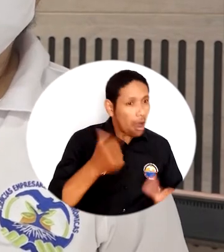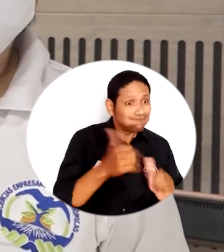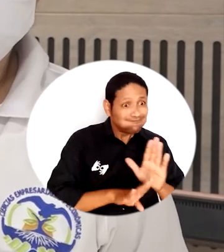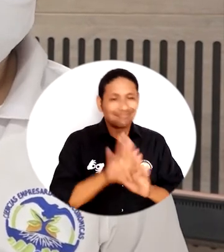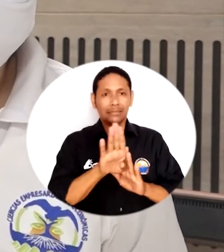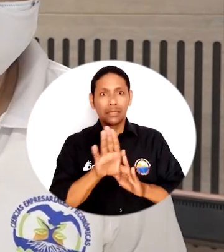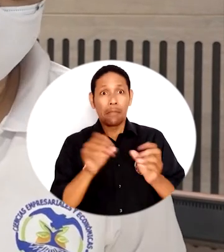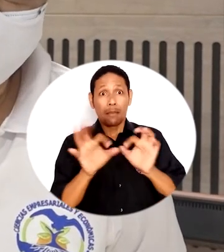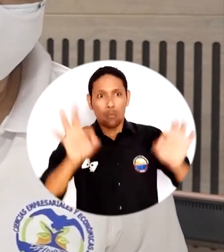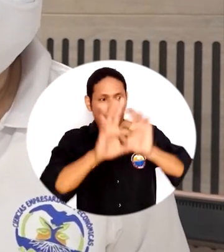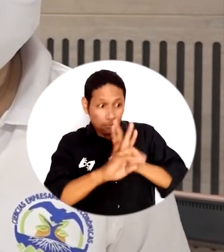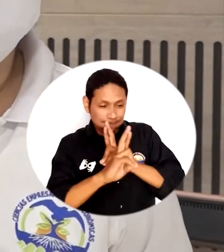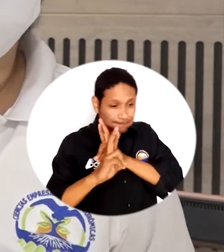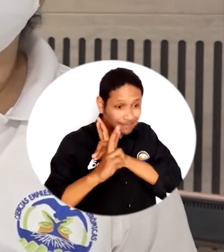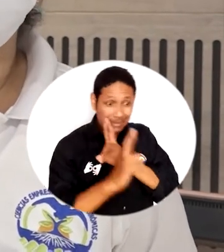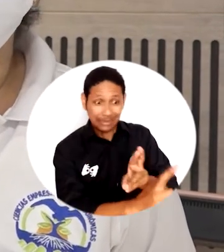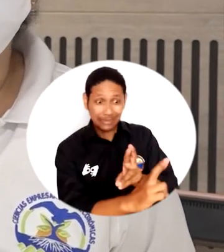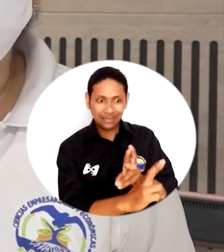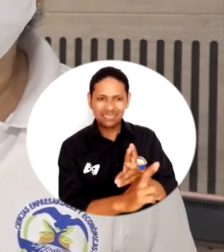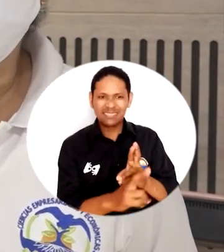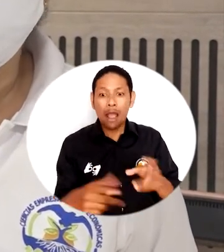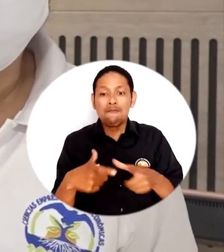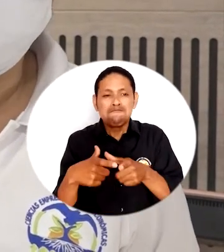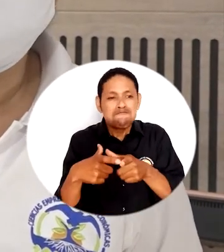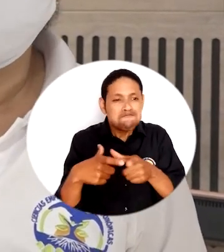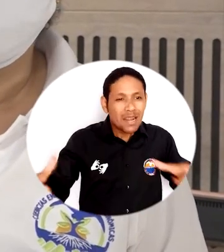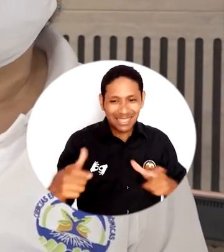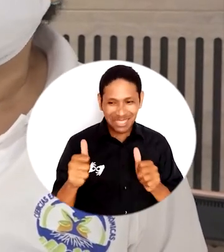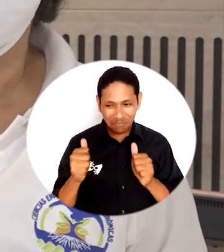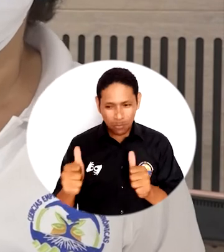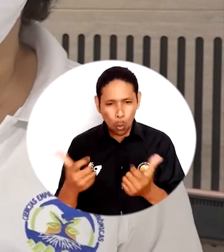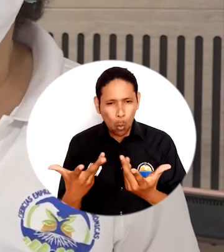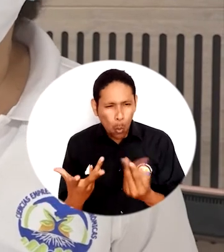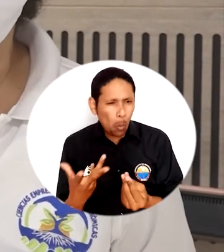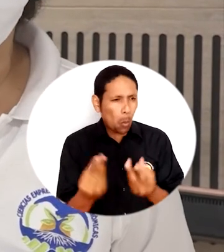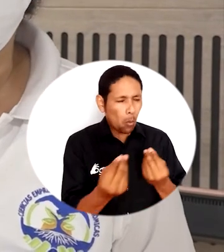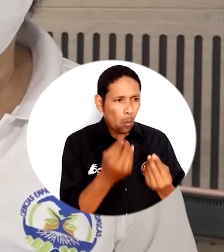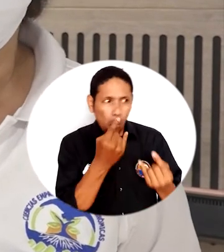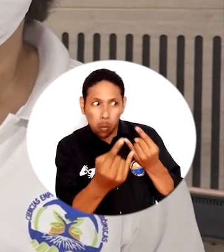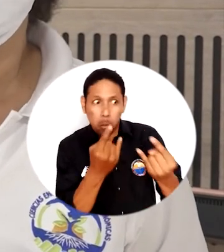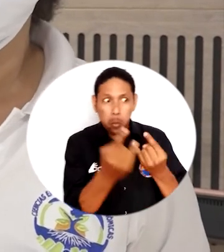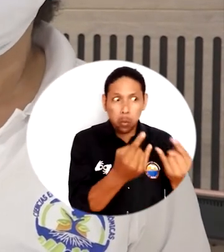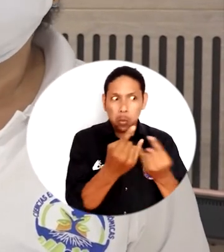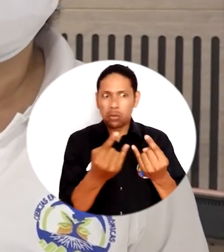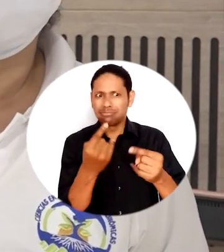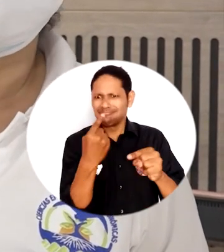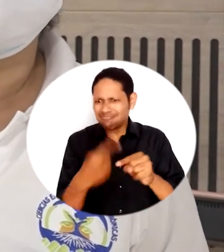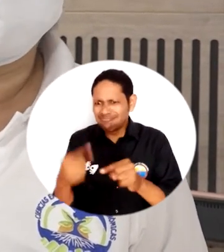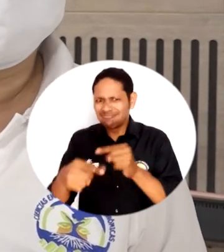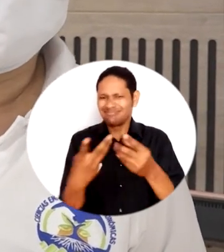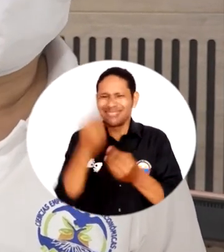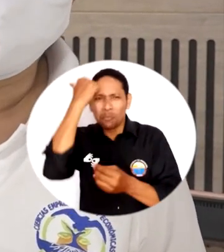gran, digamos, reconocimiento de la población ya en más de sus grupos de interés como